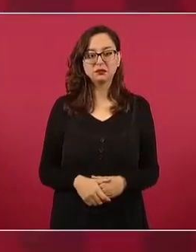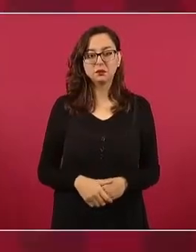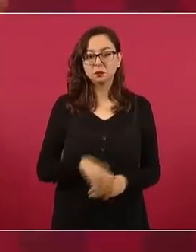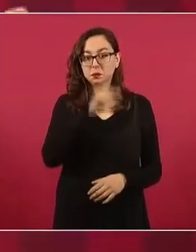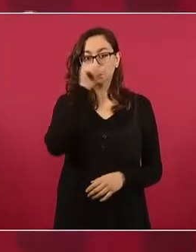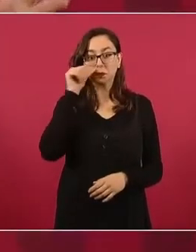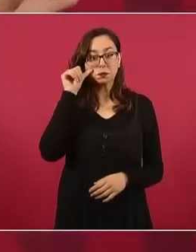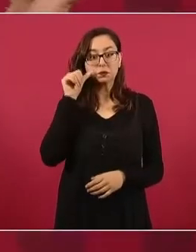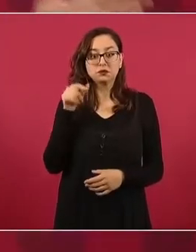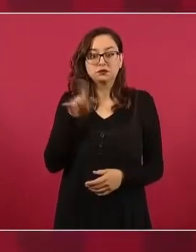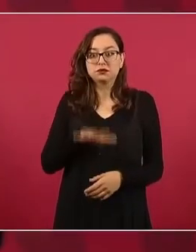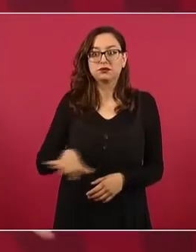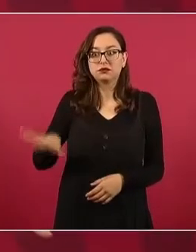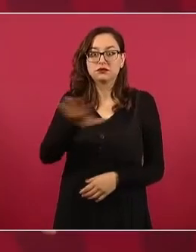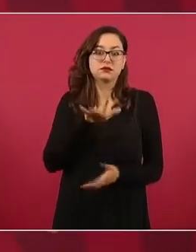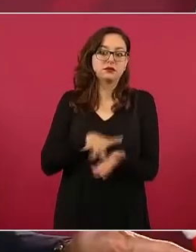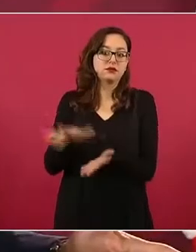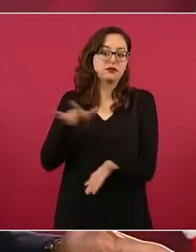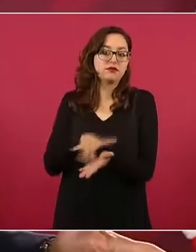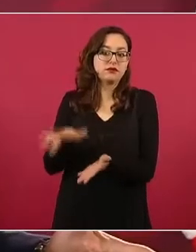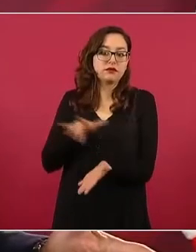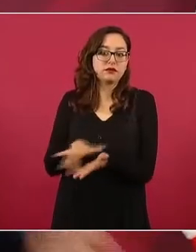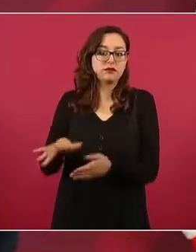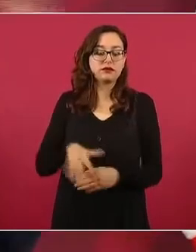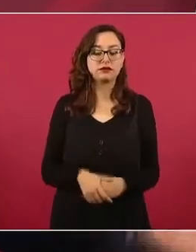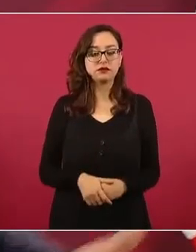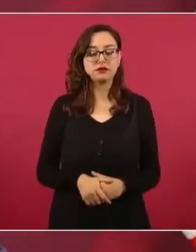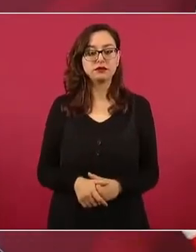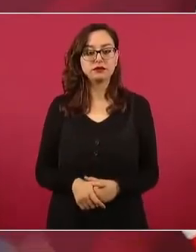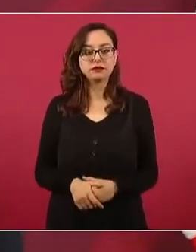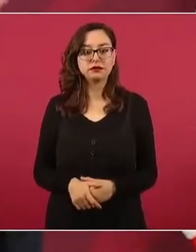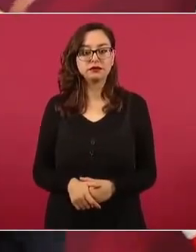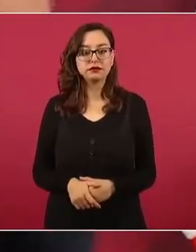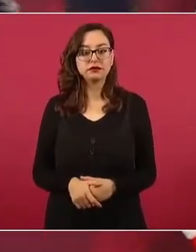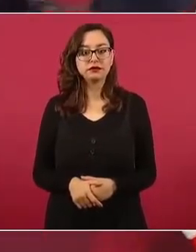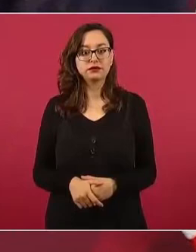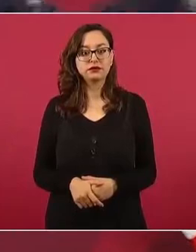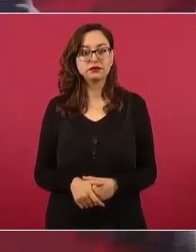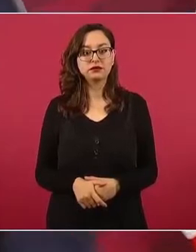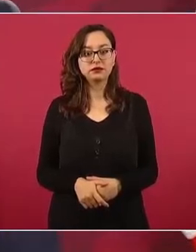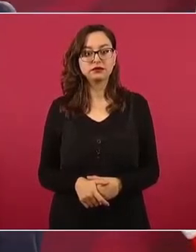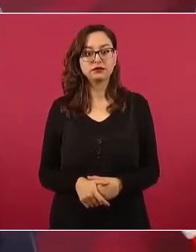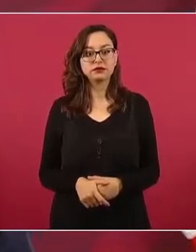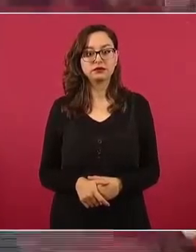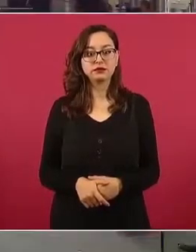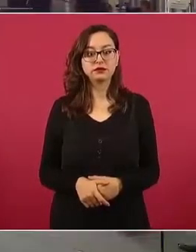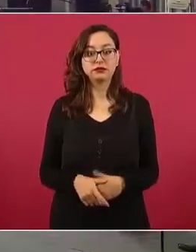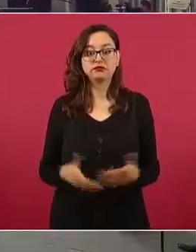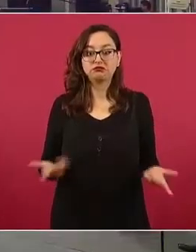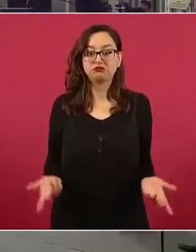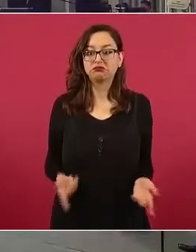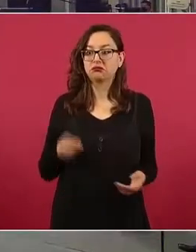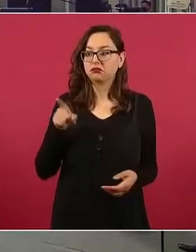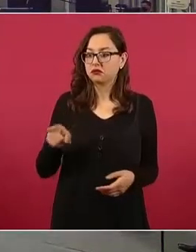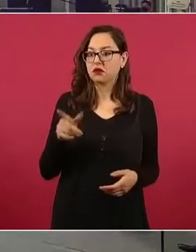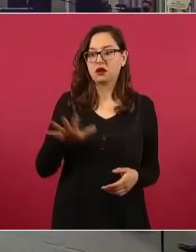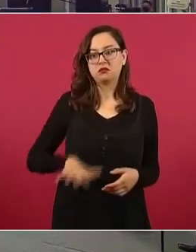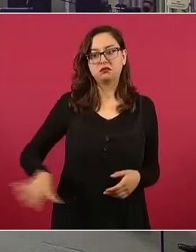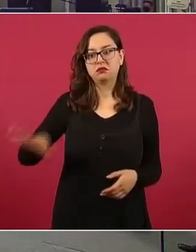Acaba de darse a conocer, porque podría pensarse, es que gobiernan muy bien.